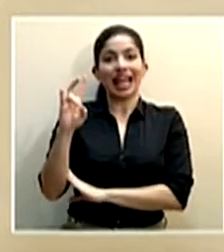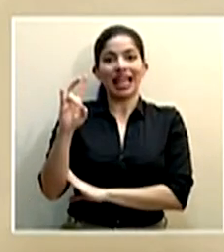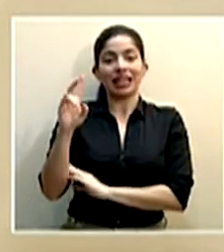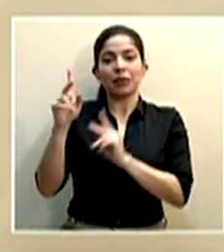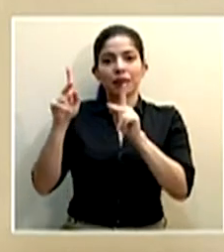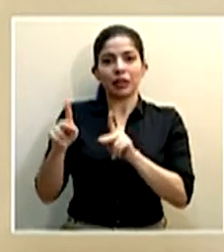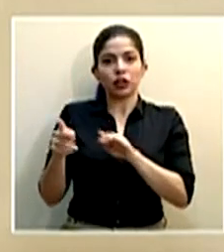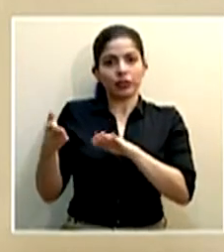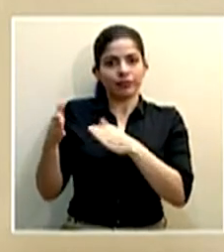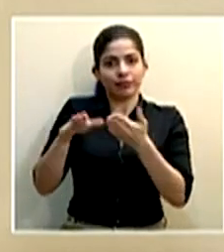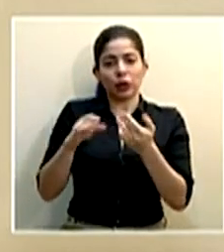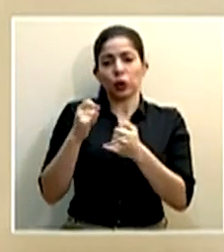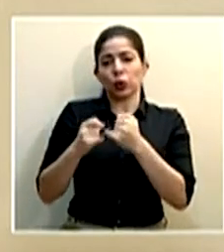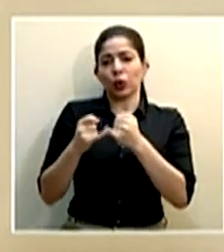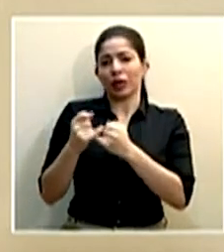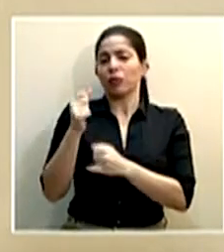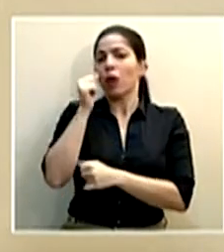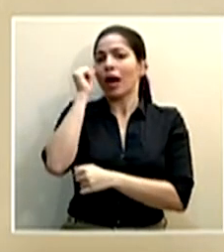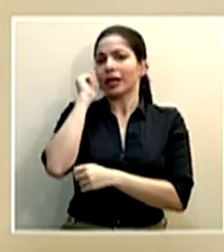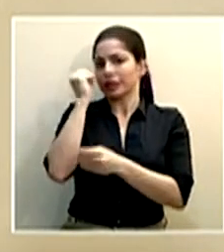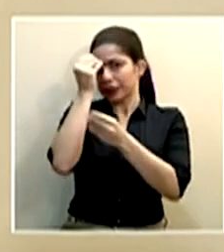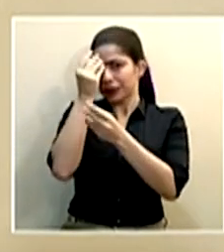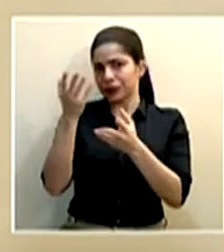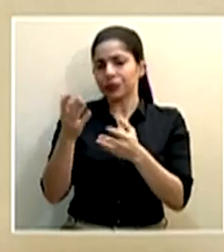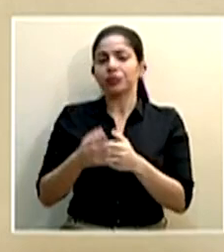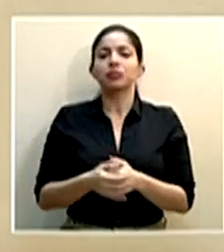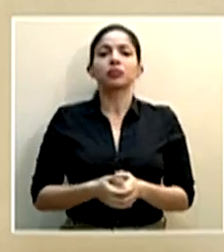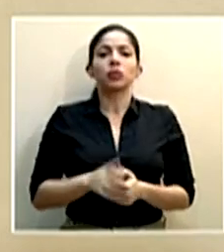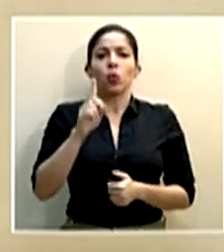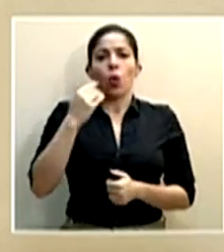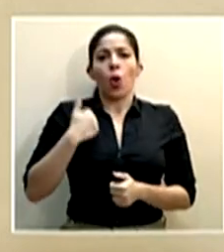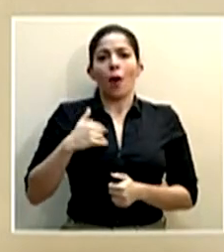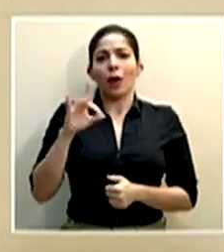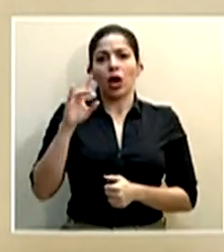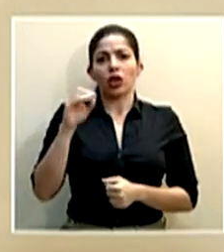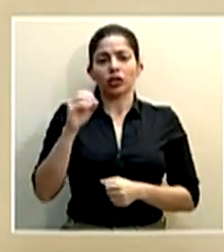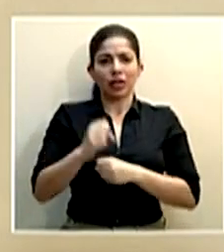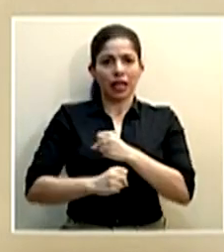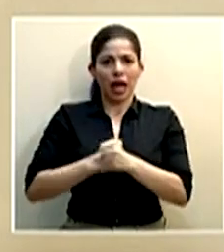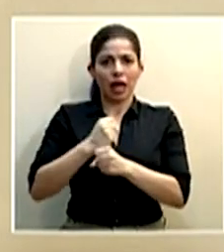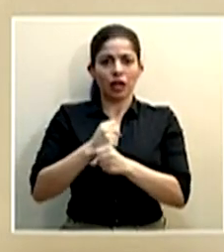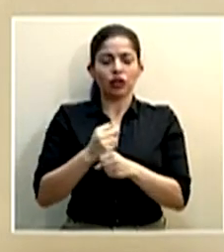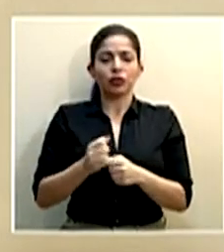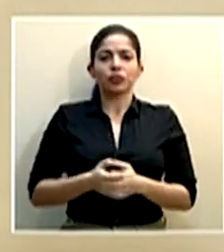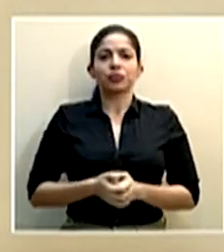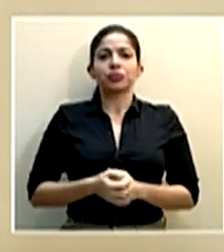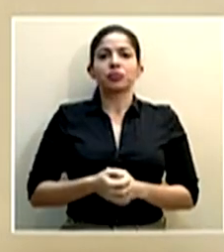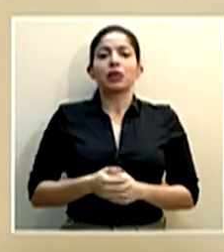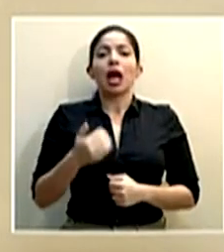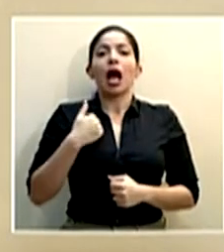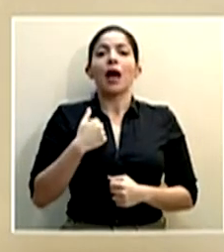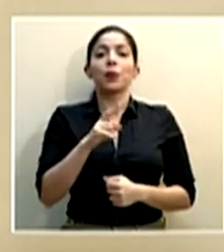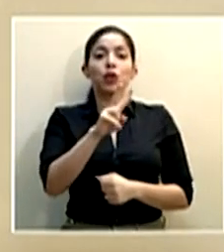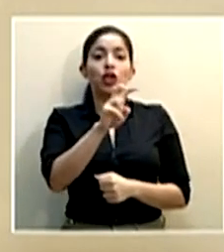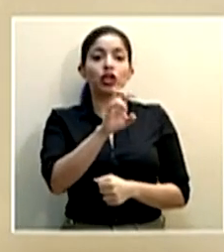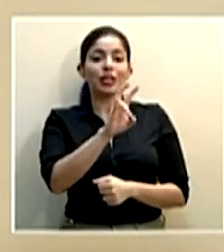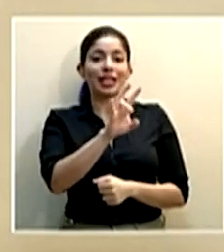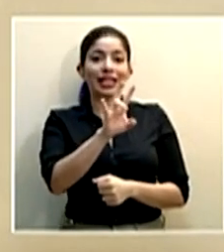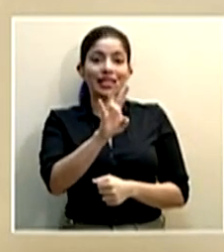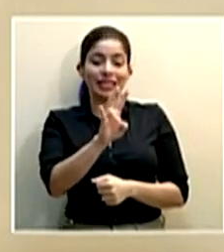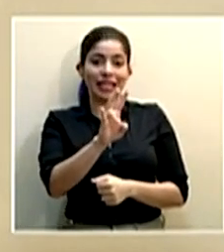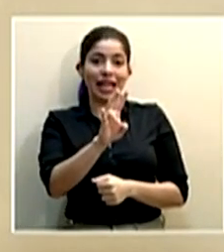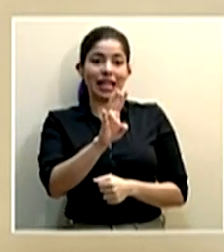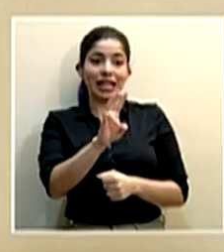fallecidas, el último lo anunciamos ayer, señor de 80 años, tenemos 277